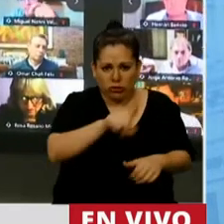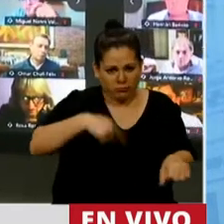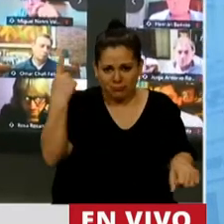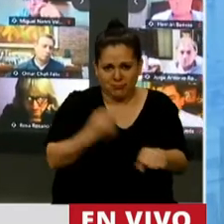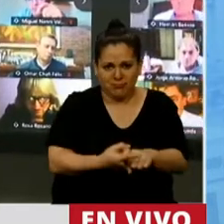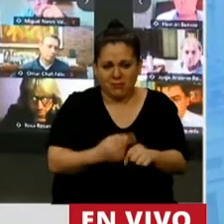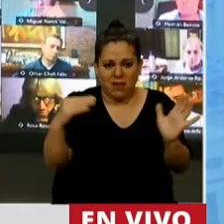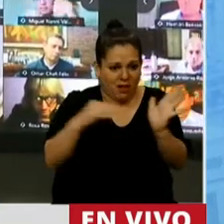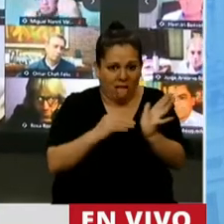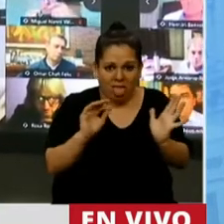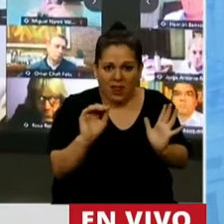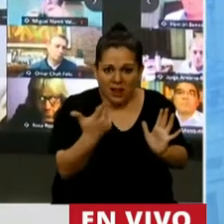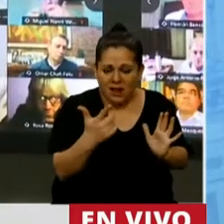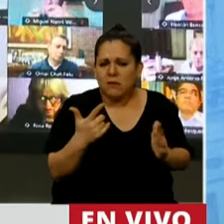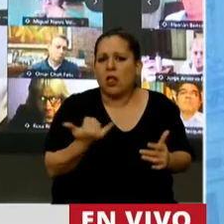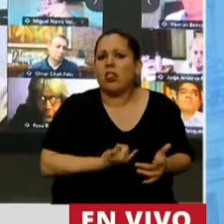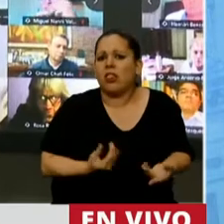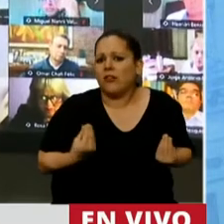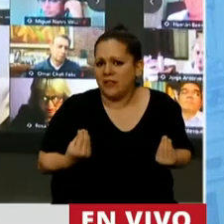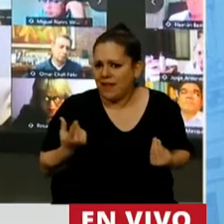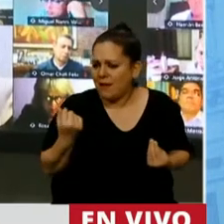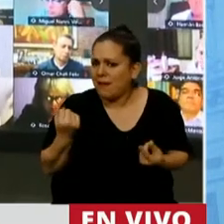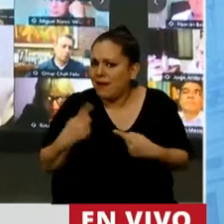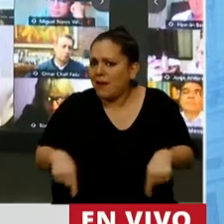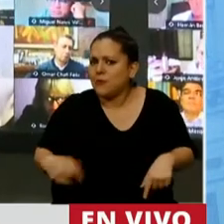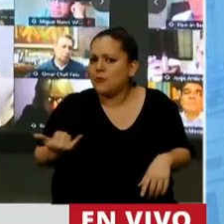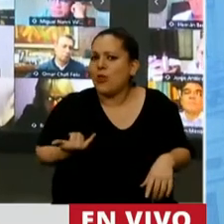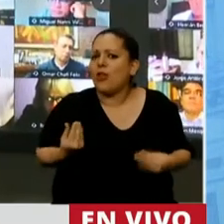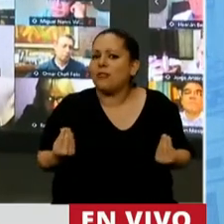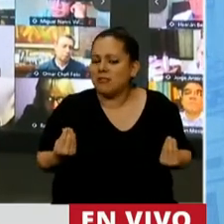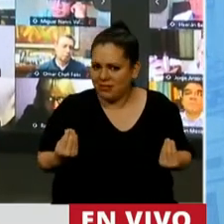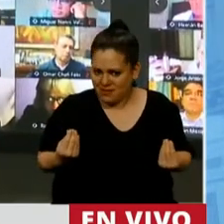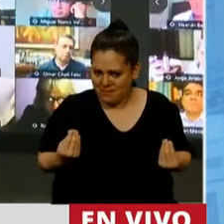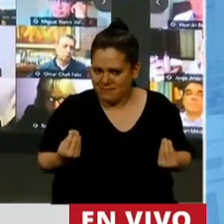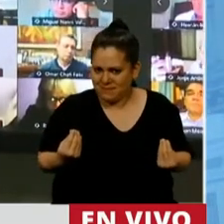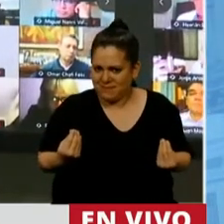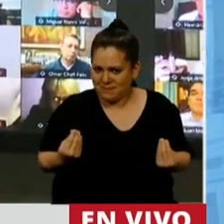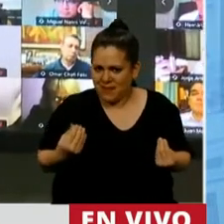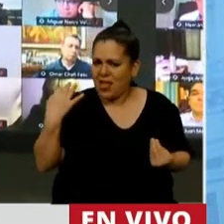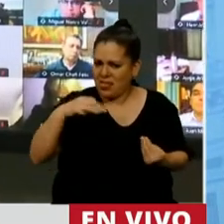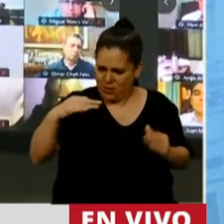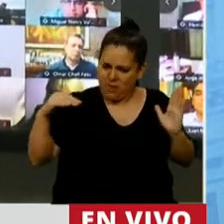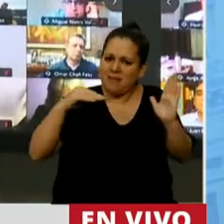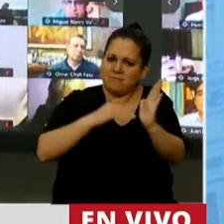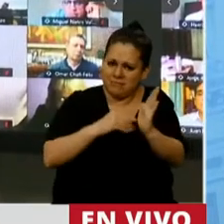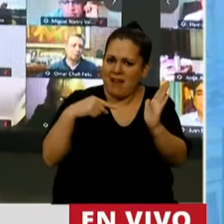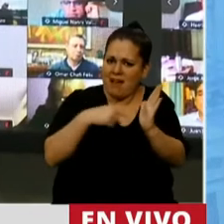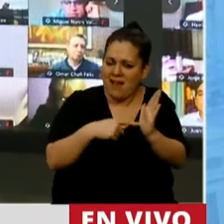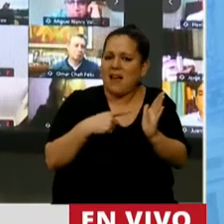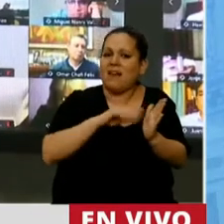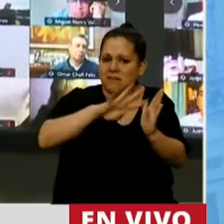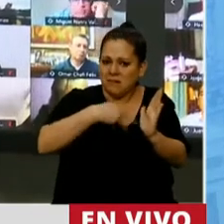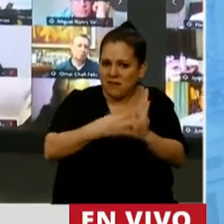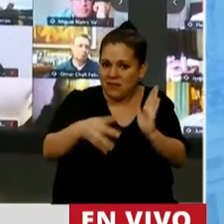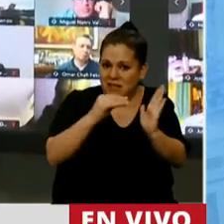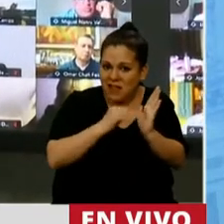están? Y si no están aquí, los recursos que debían tener las universidades, ¿dónde están? Debieran estar aquí. Y si no están aquí,